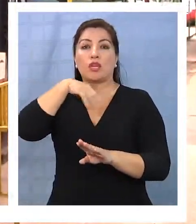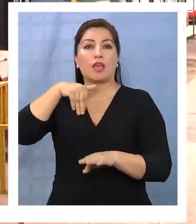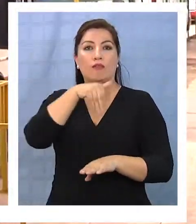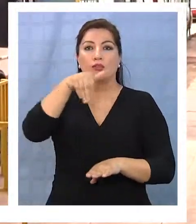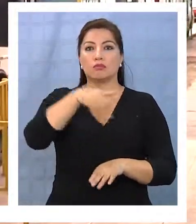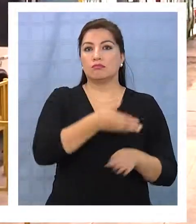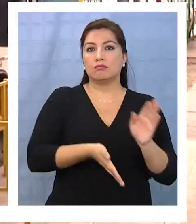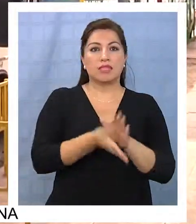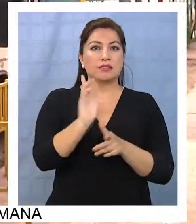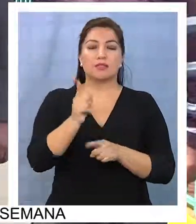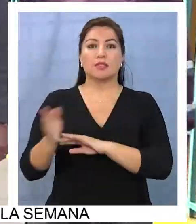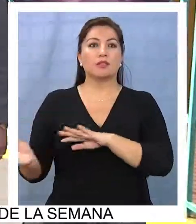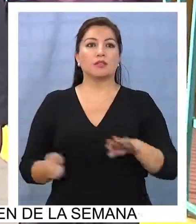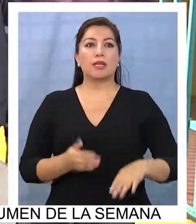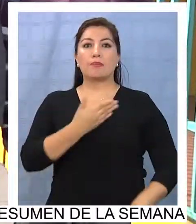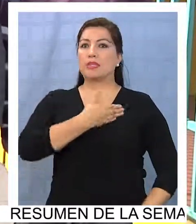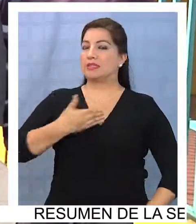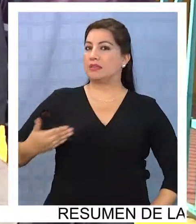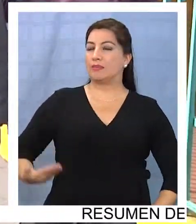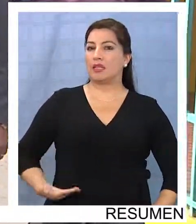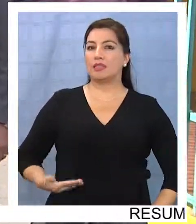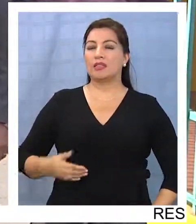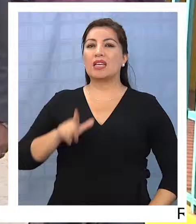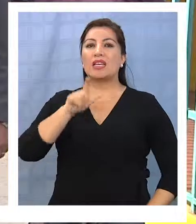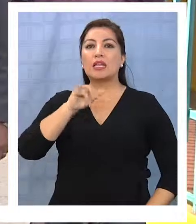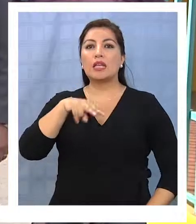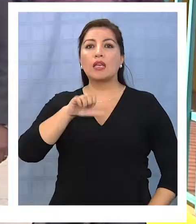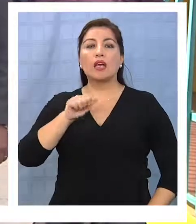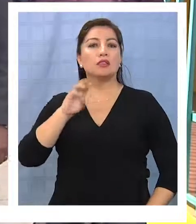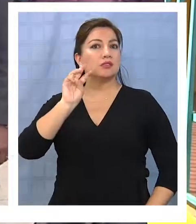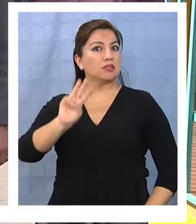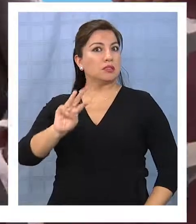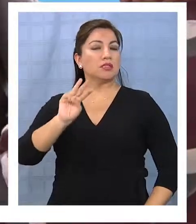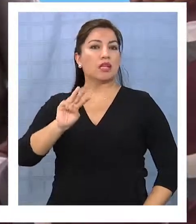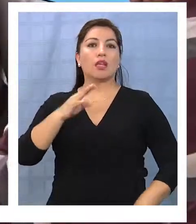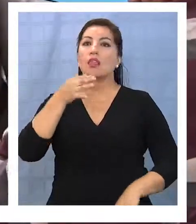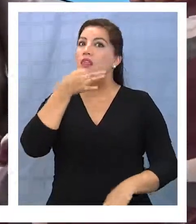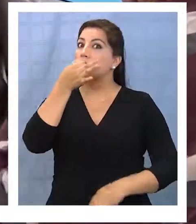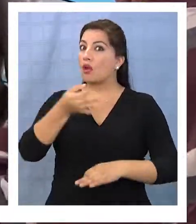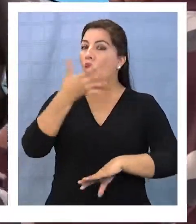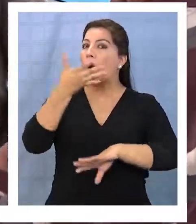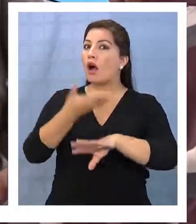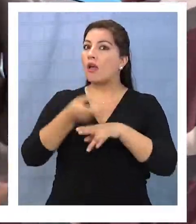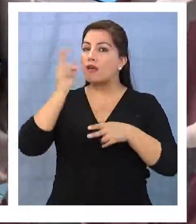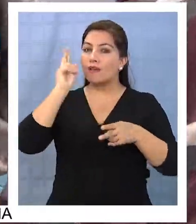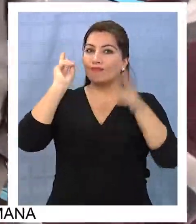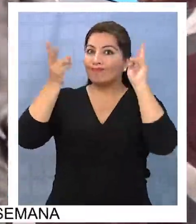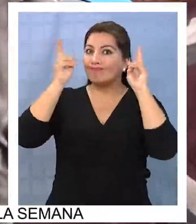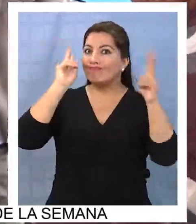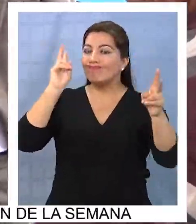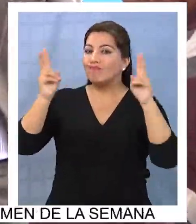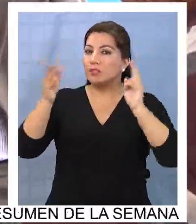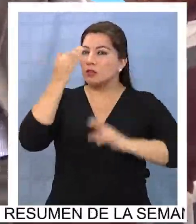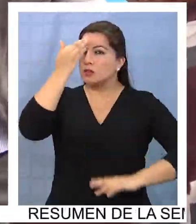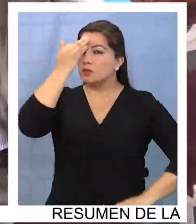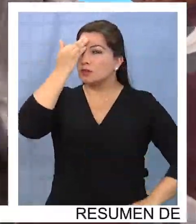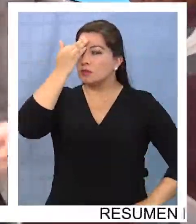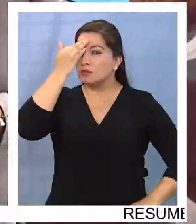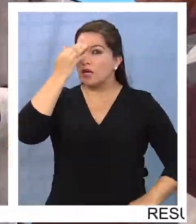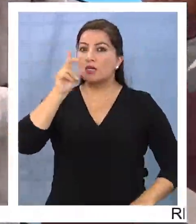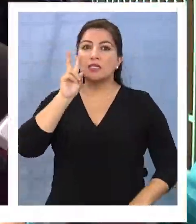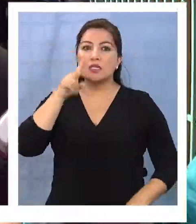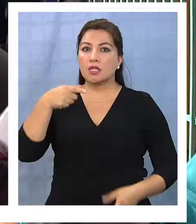presidente de la línea 3 de alto auspicio se refirió a los buses piratas que intentan trabajar en estas